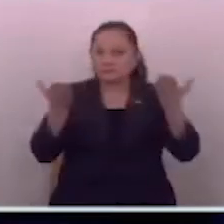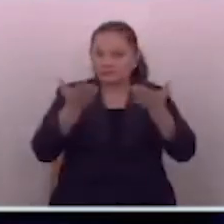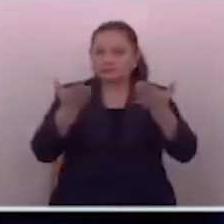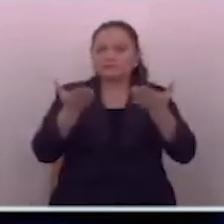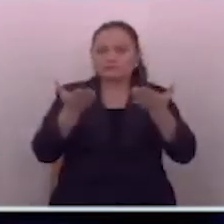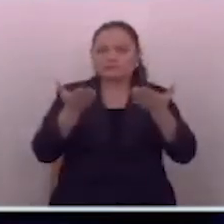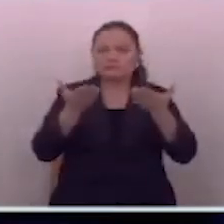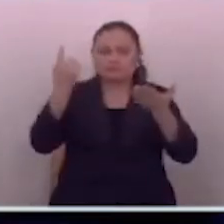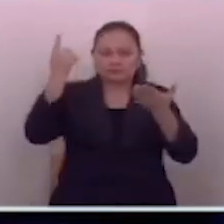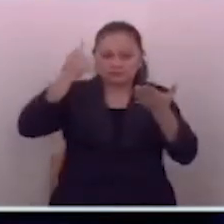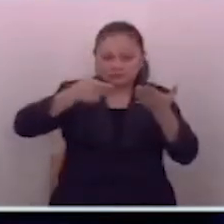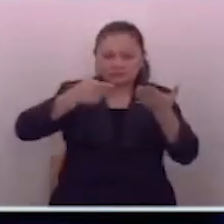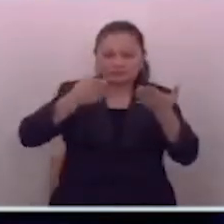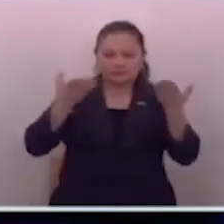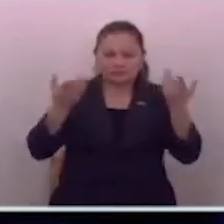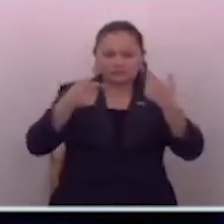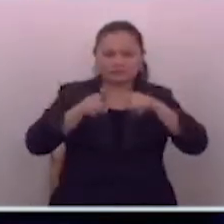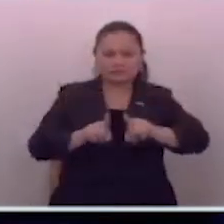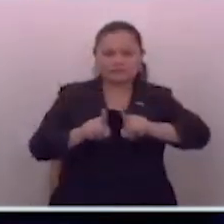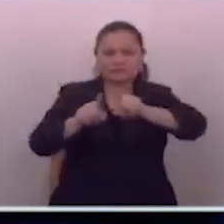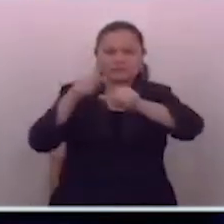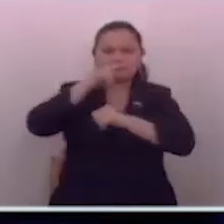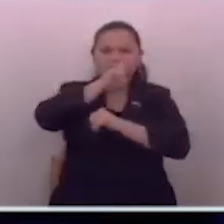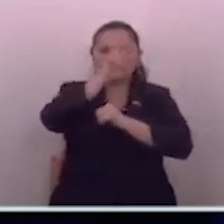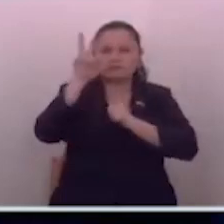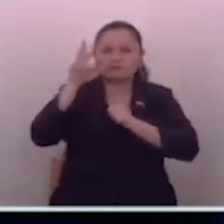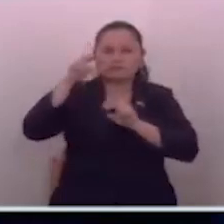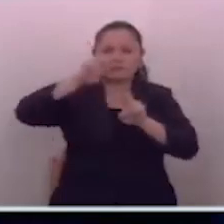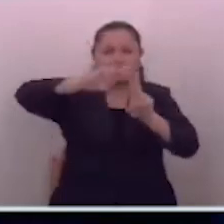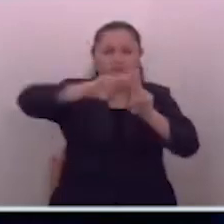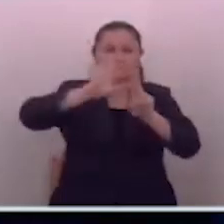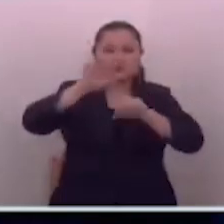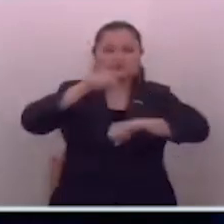lo que le debió haber hecho el partido de FMLN y ARENA en su momento.